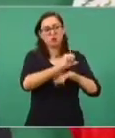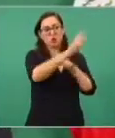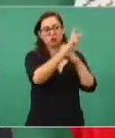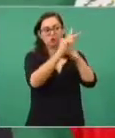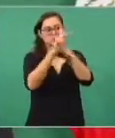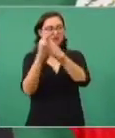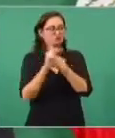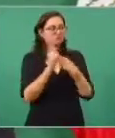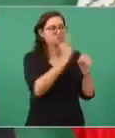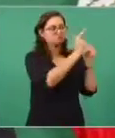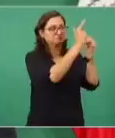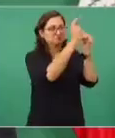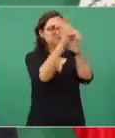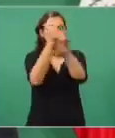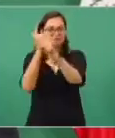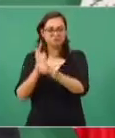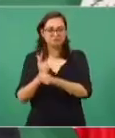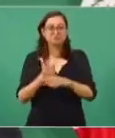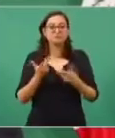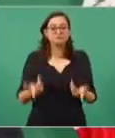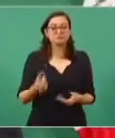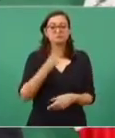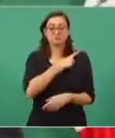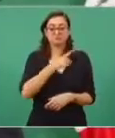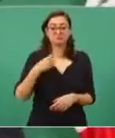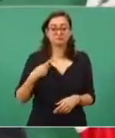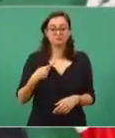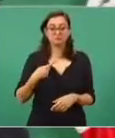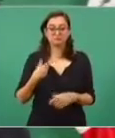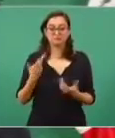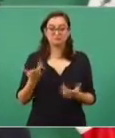hay que darle atención.